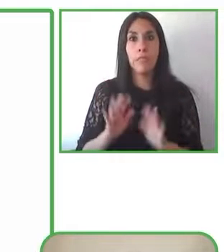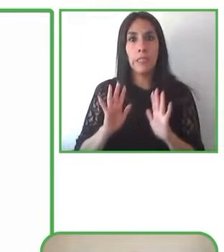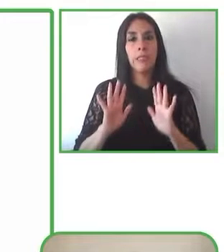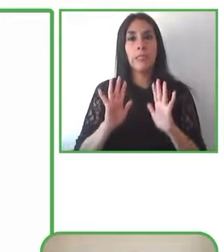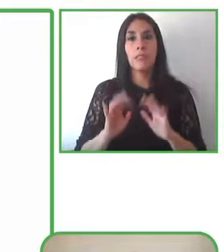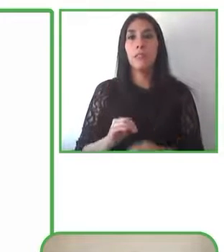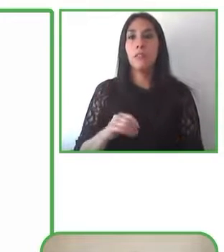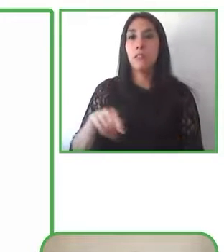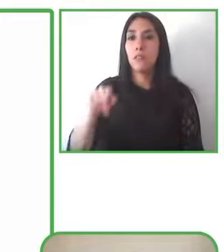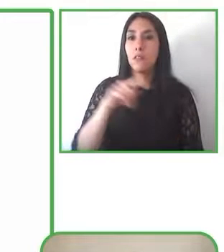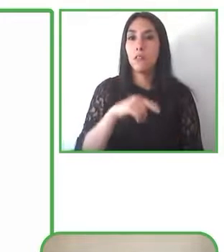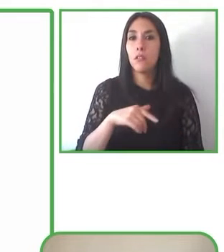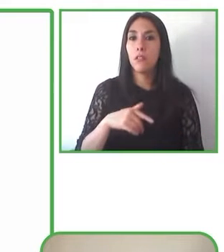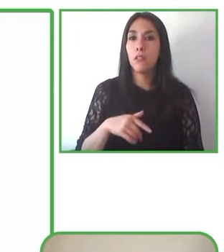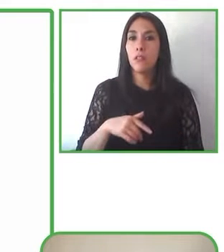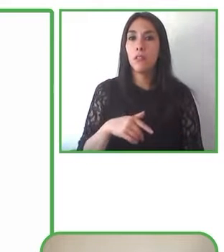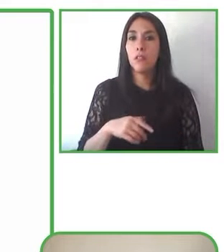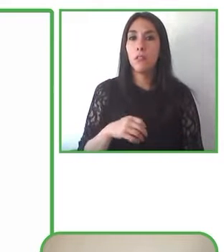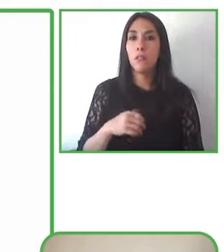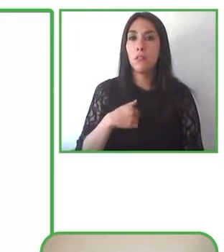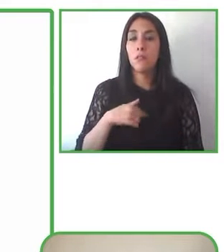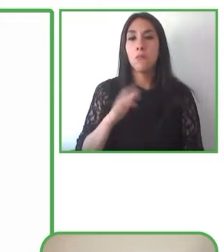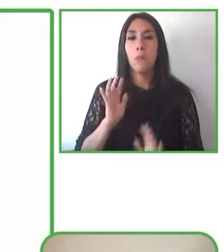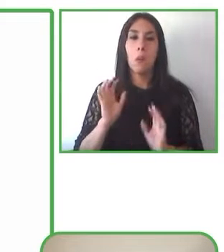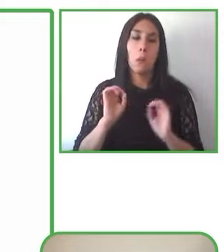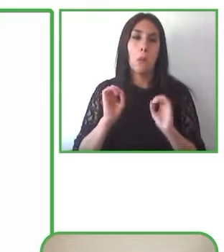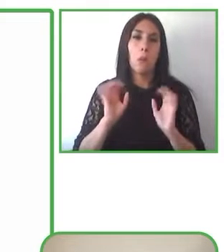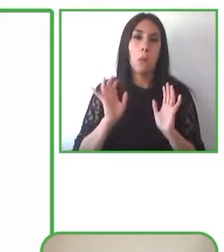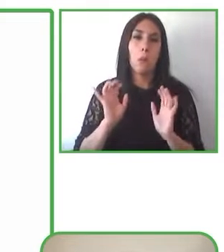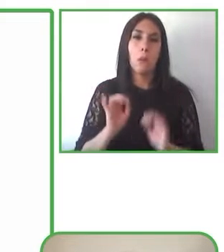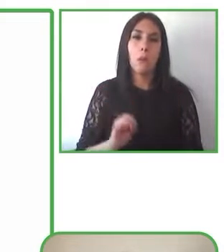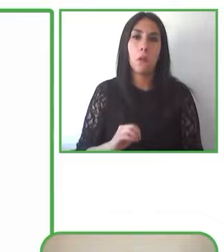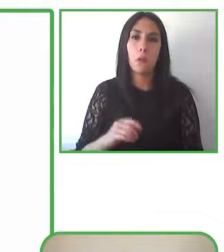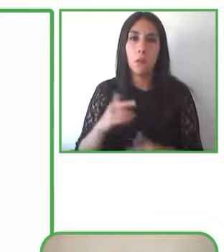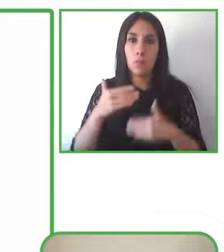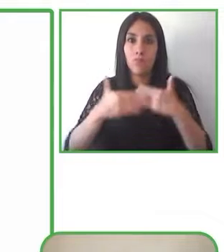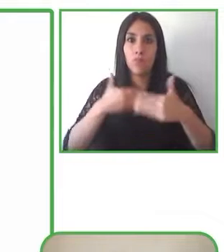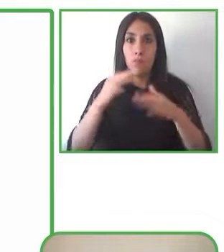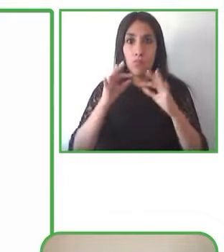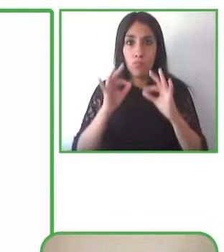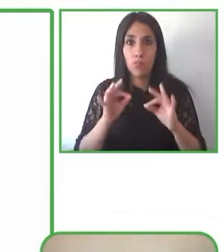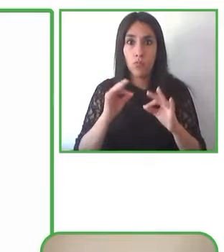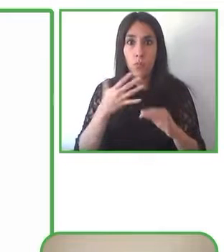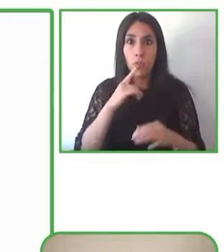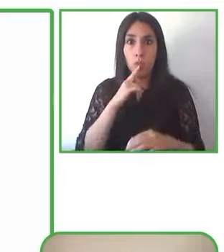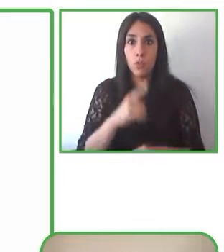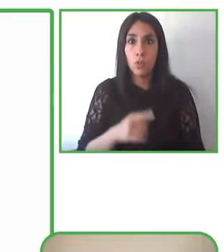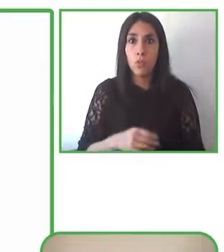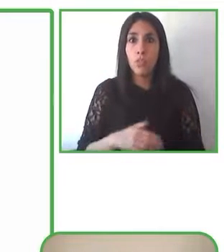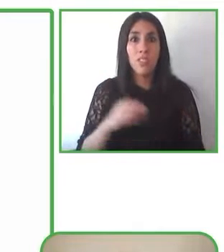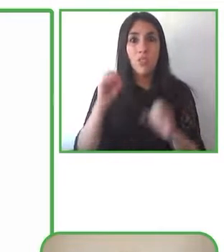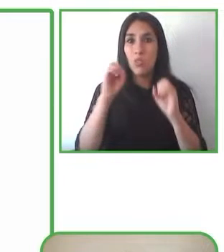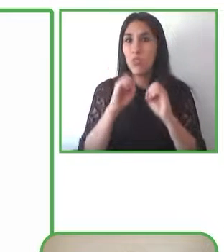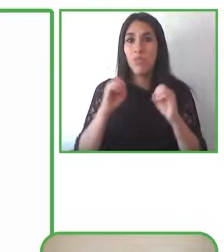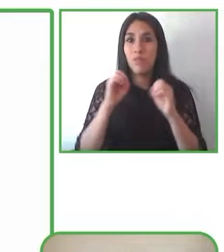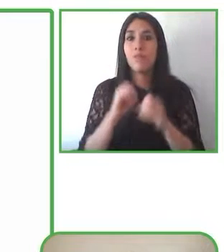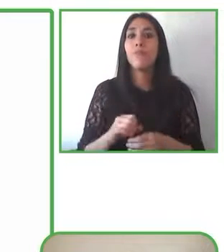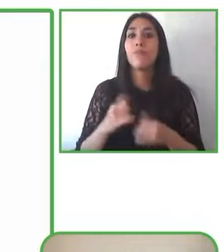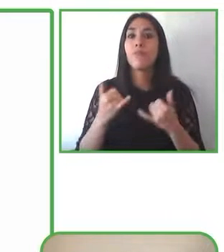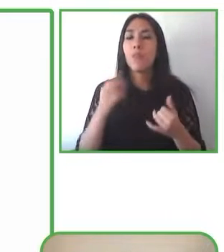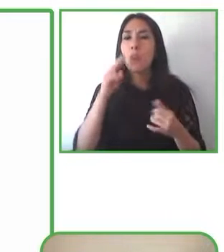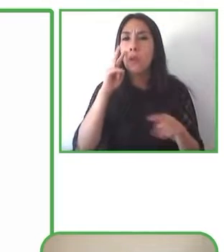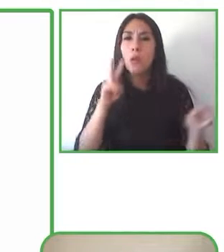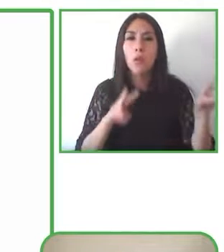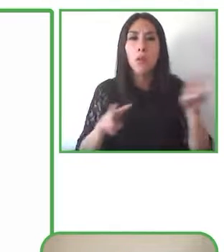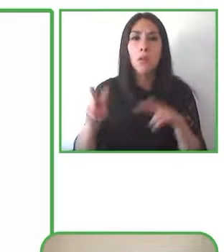bueno pues en algo que funcionase de verdad me di cuenta también que esto pasaba no solo en Perú sino que en algunos otros países de la región pues pasaba